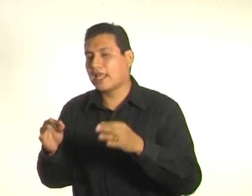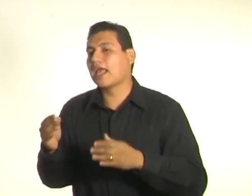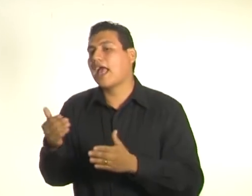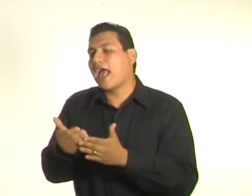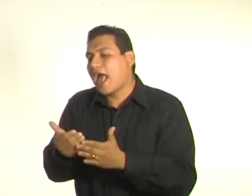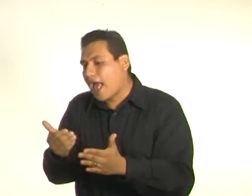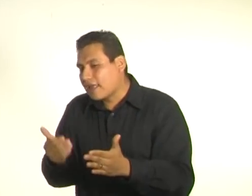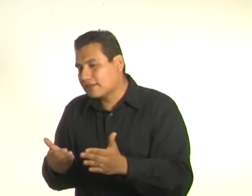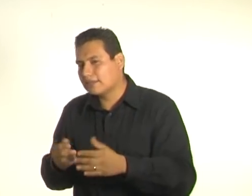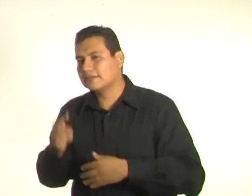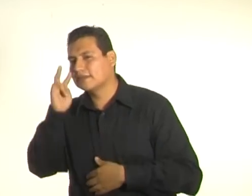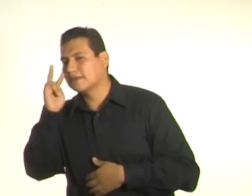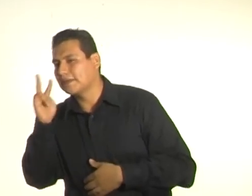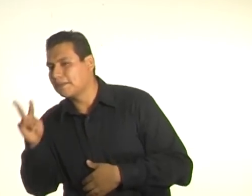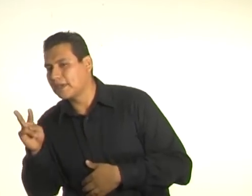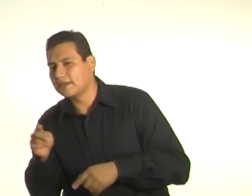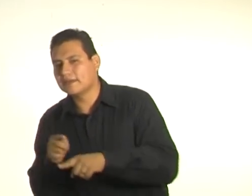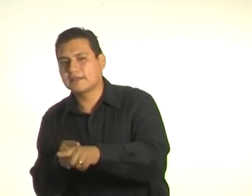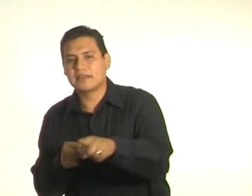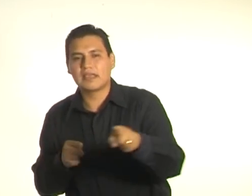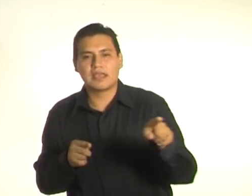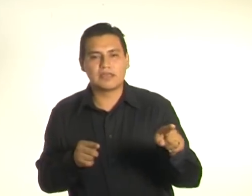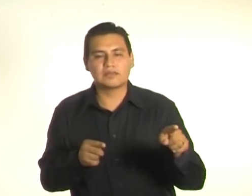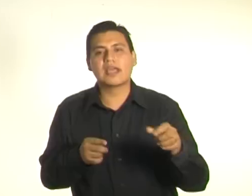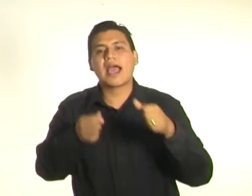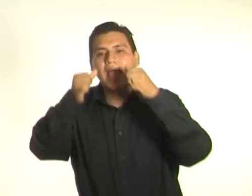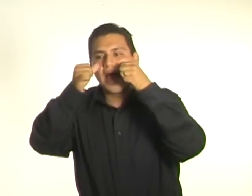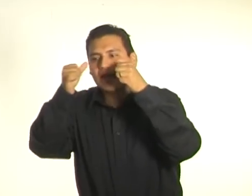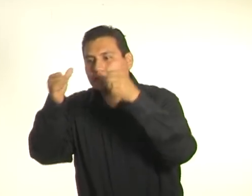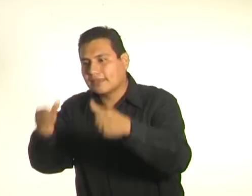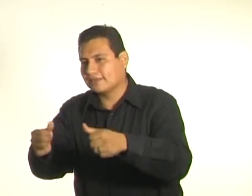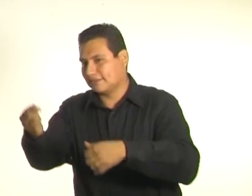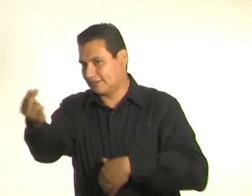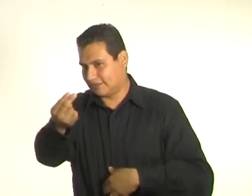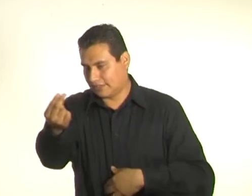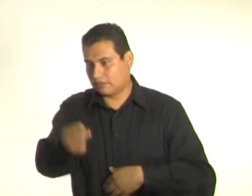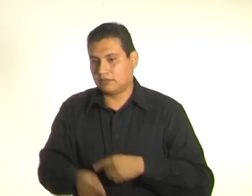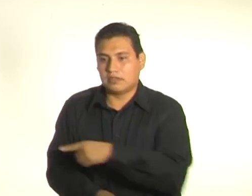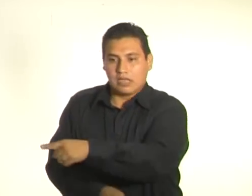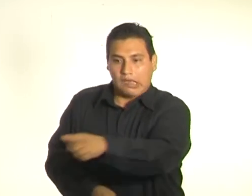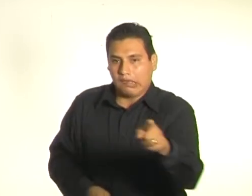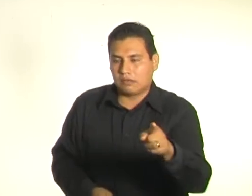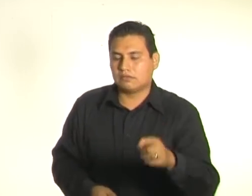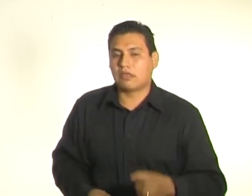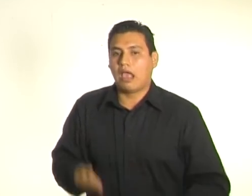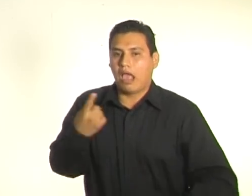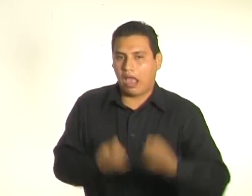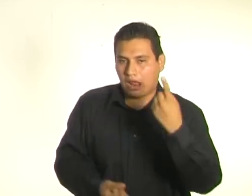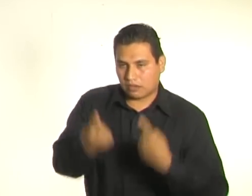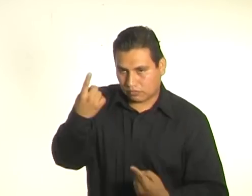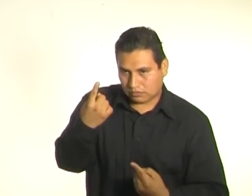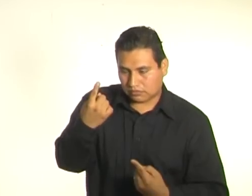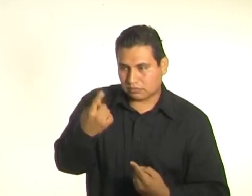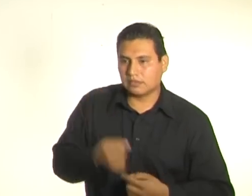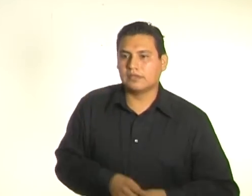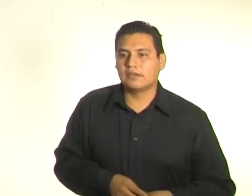Si sus compañeros están platicando, jugando, dibujando, porque luego tenemos alumnitos que